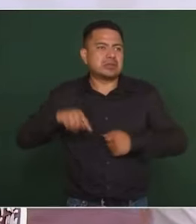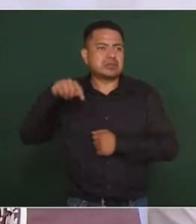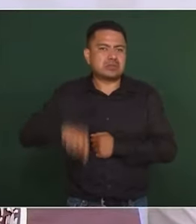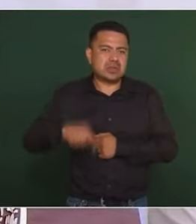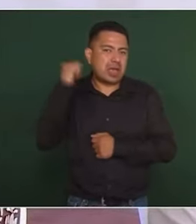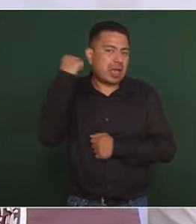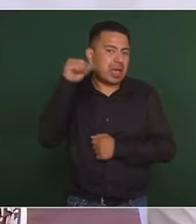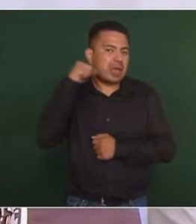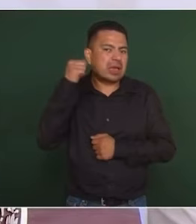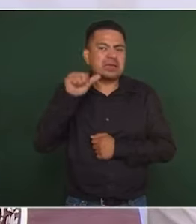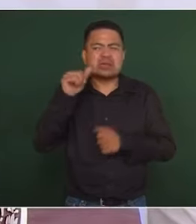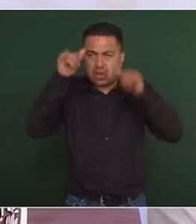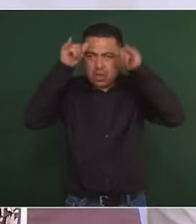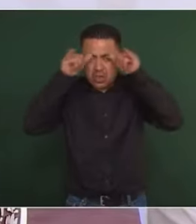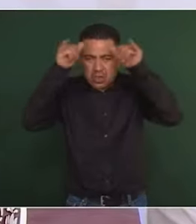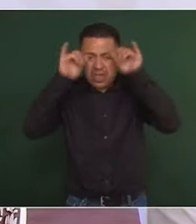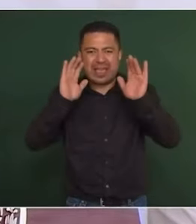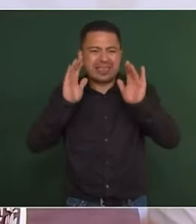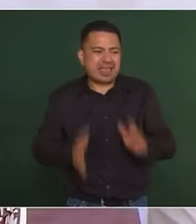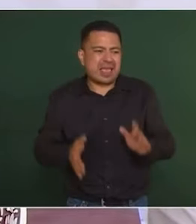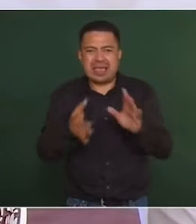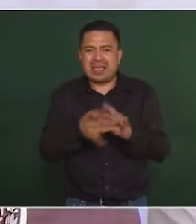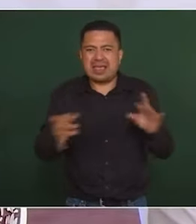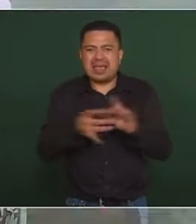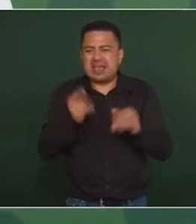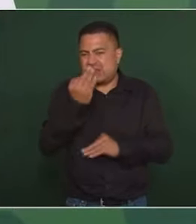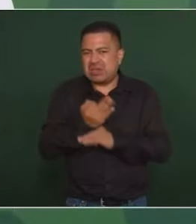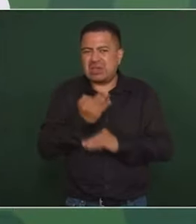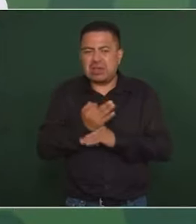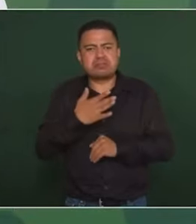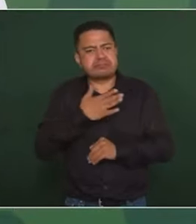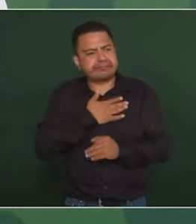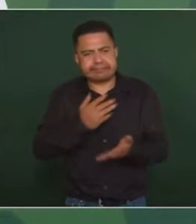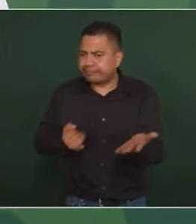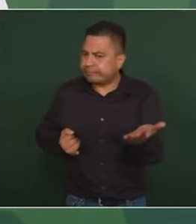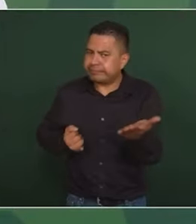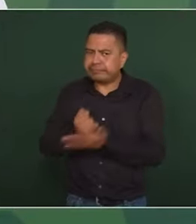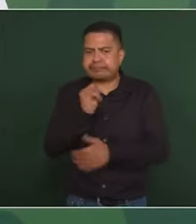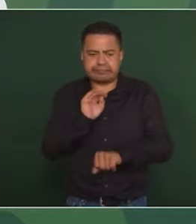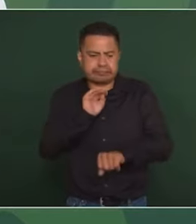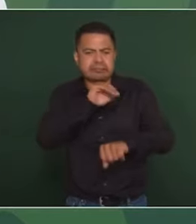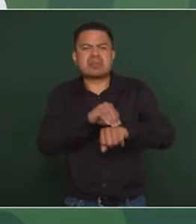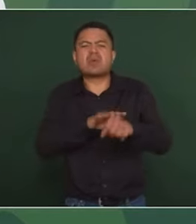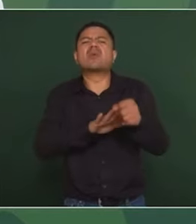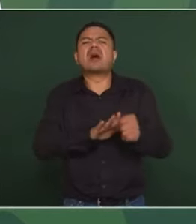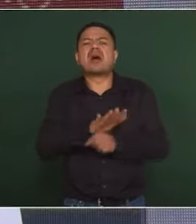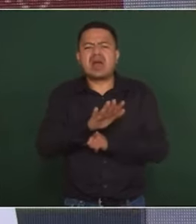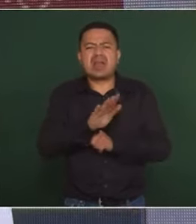Acayuca, es que como aquí se mencionó, tomamos la decisión de